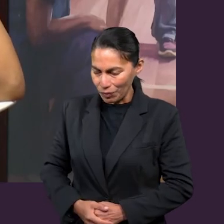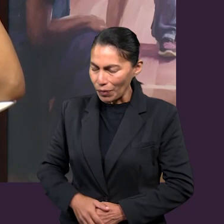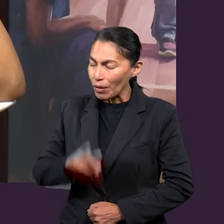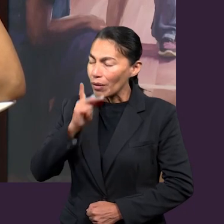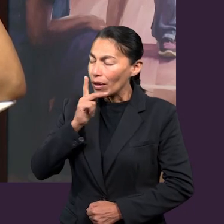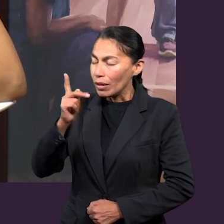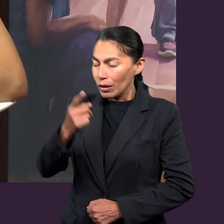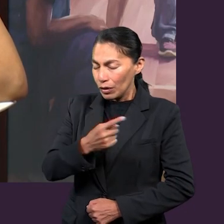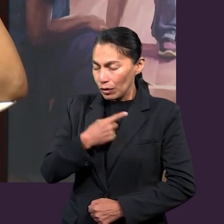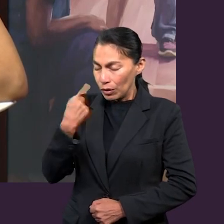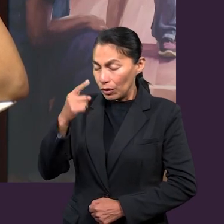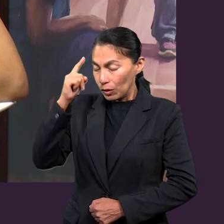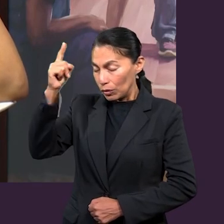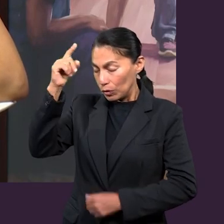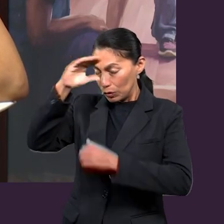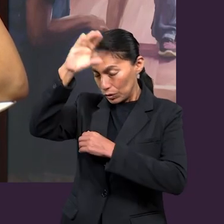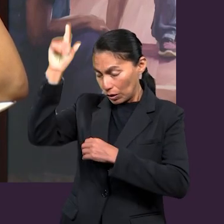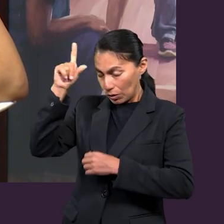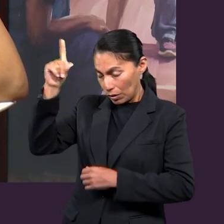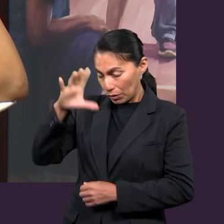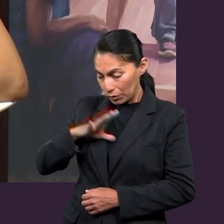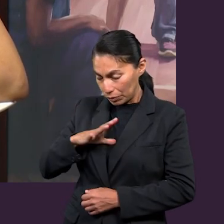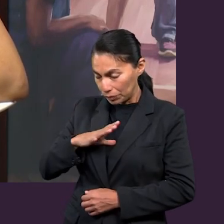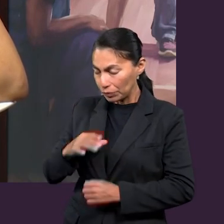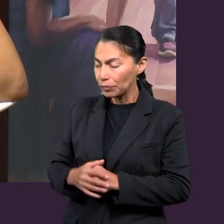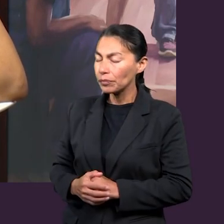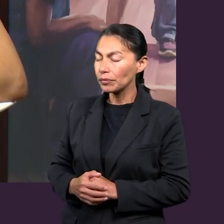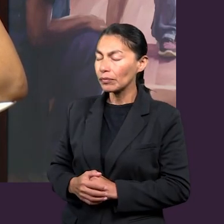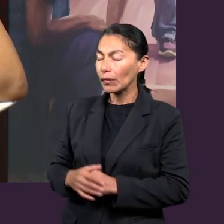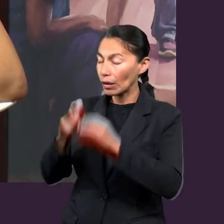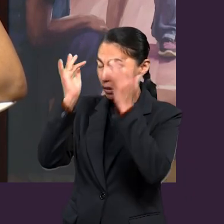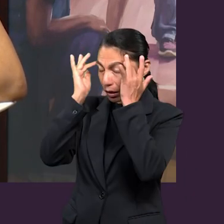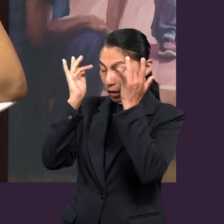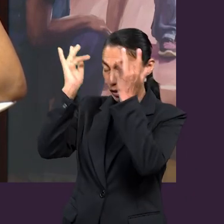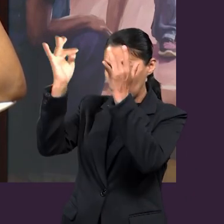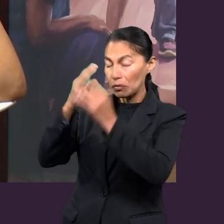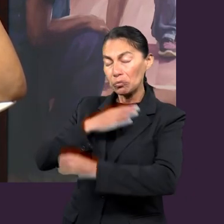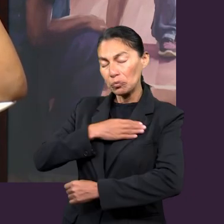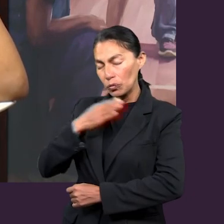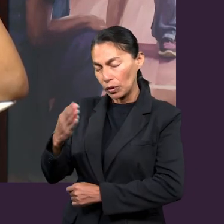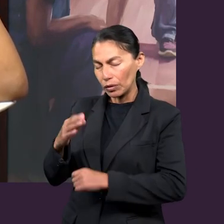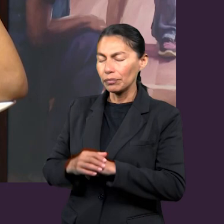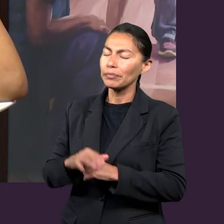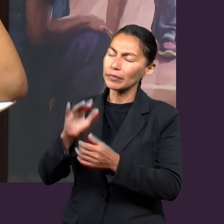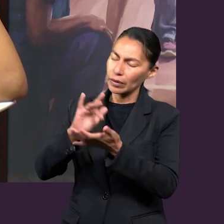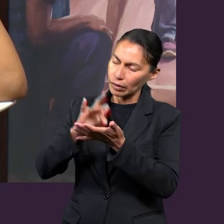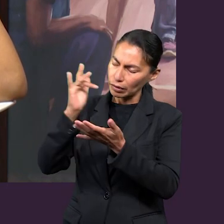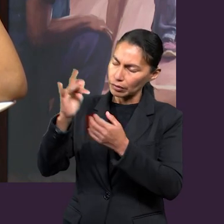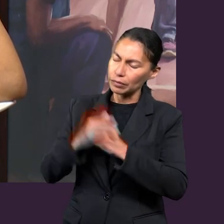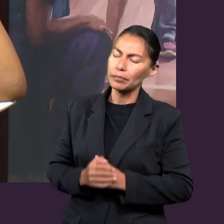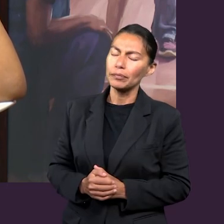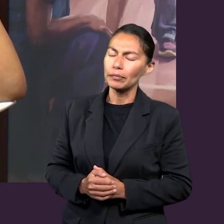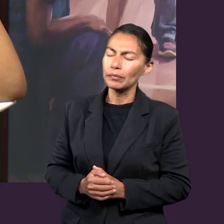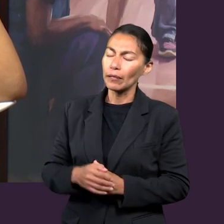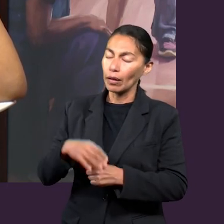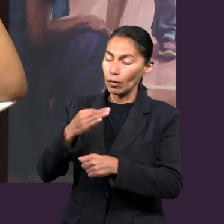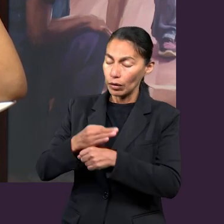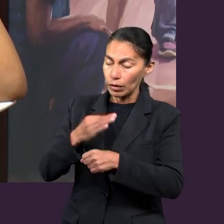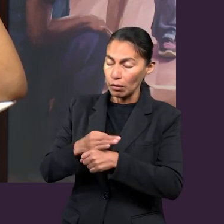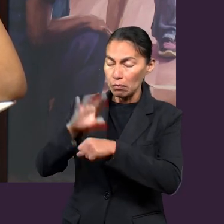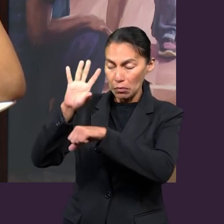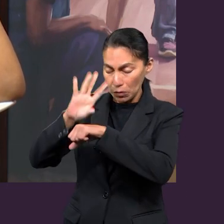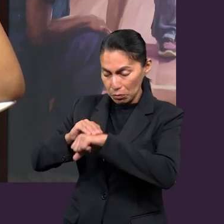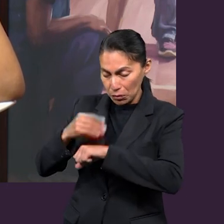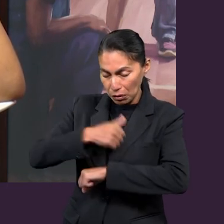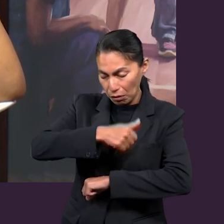ahora. Para nuestro que estás en el cielo, santificado sea tu nombre. Señor, te damos gracias porque eres bueno con nosotros. Gracias porque nos permites estar